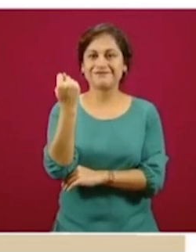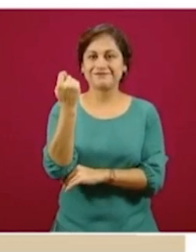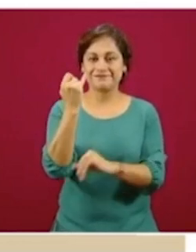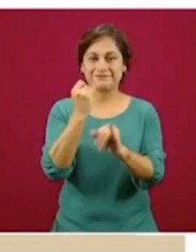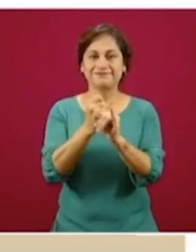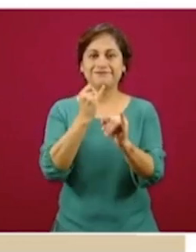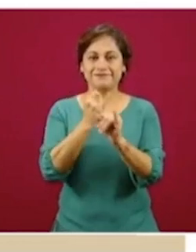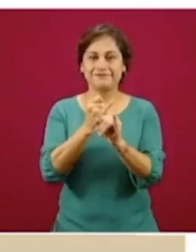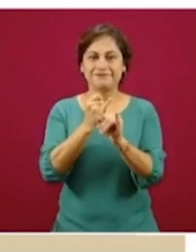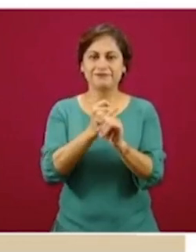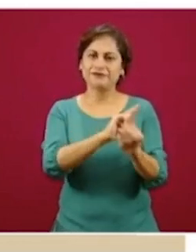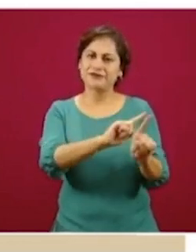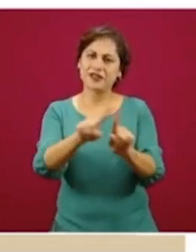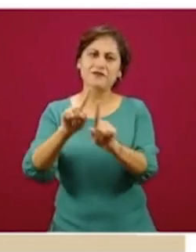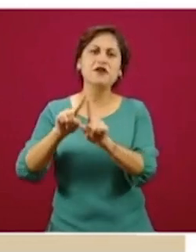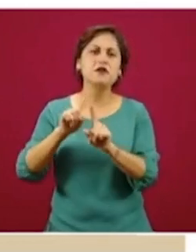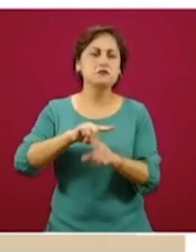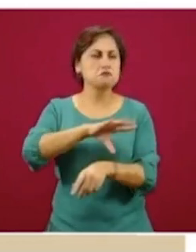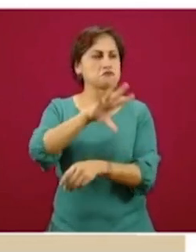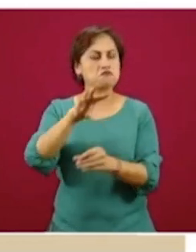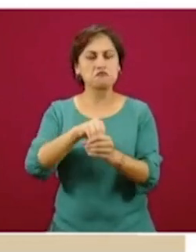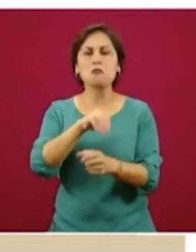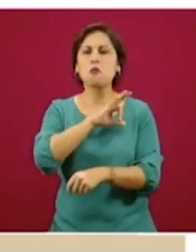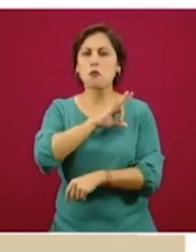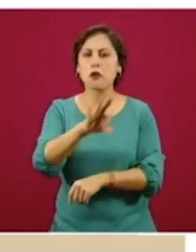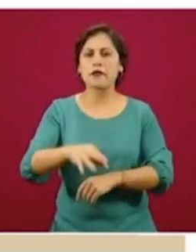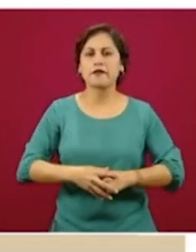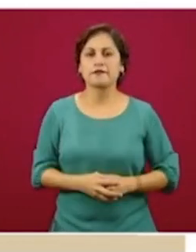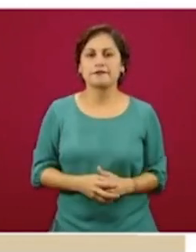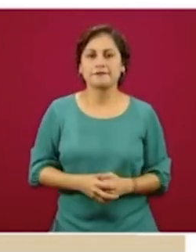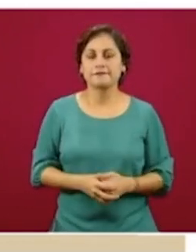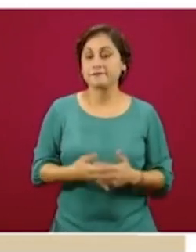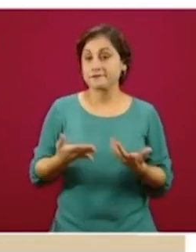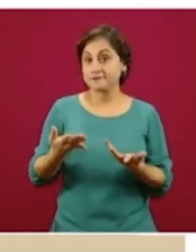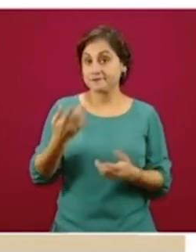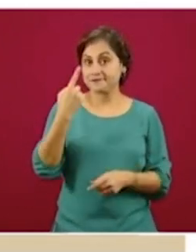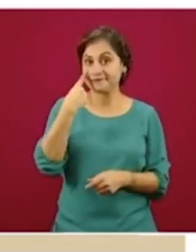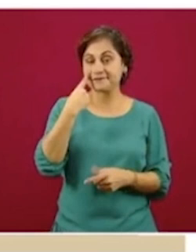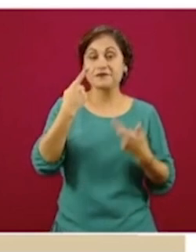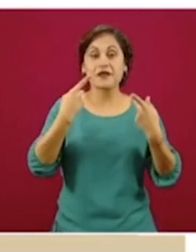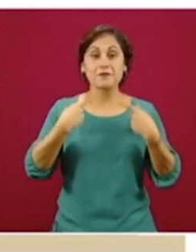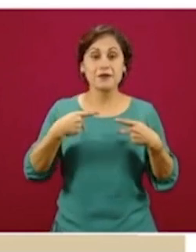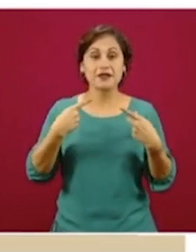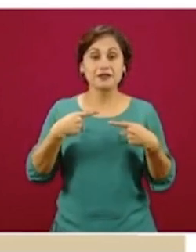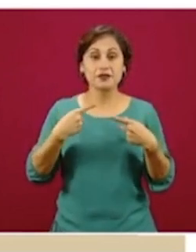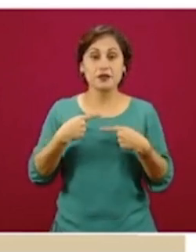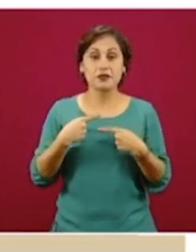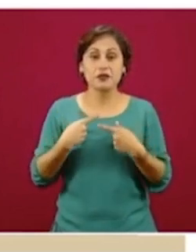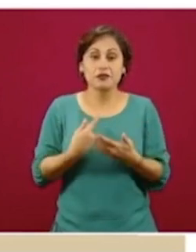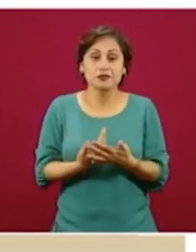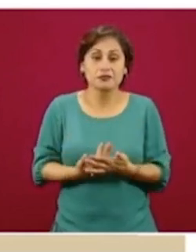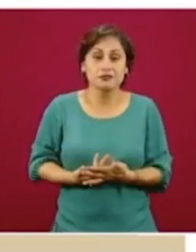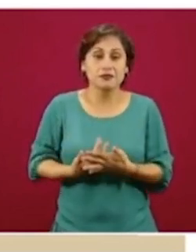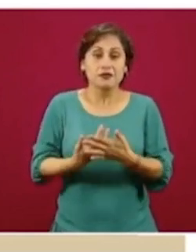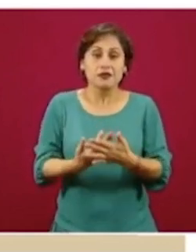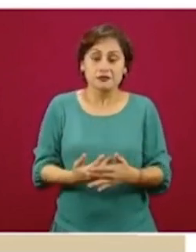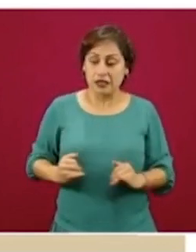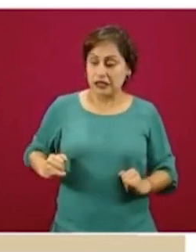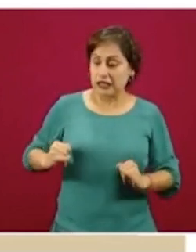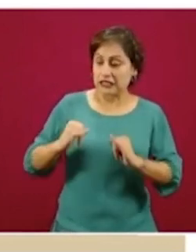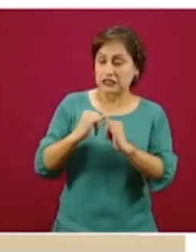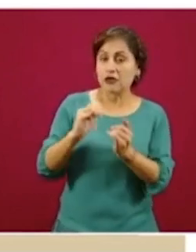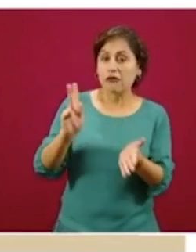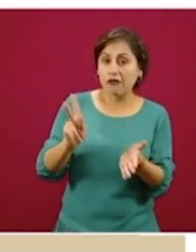marcas se pueden gestionar ahí. Es decir, ya la gente no tiene que esperar a que el INPI reanude